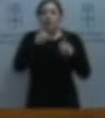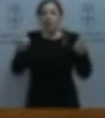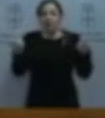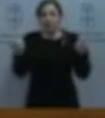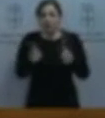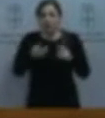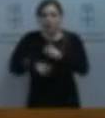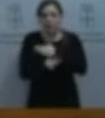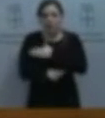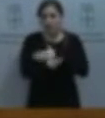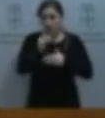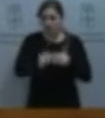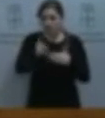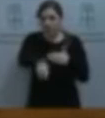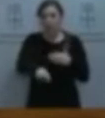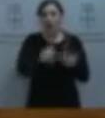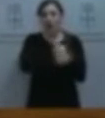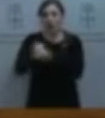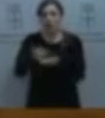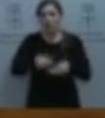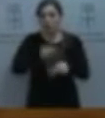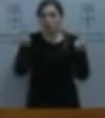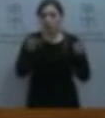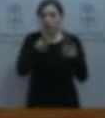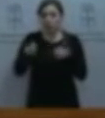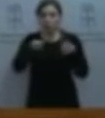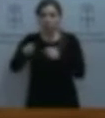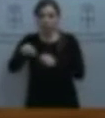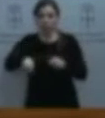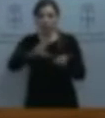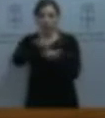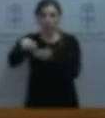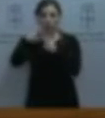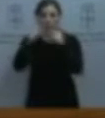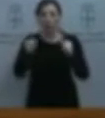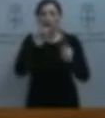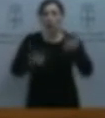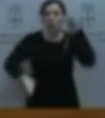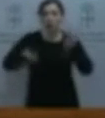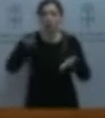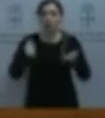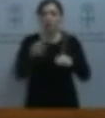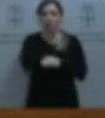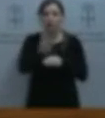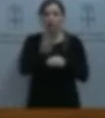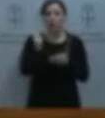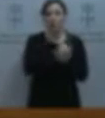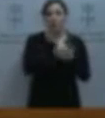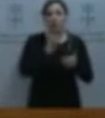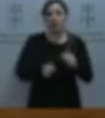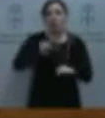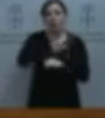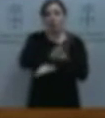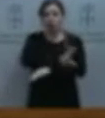de la natalidad, se están cerrando multitud de aulas públicas en los centros asturianos. Si hacemos una comparativa de las ofertas de matrícula impuestas por la